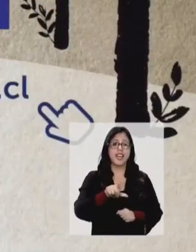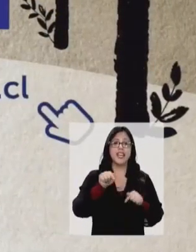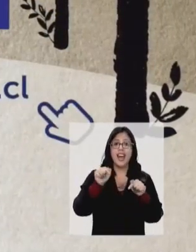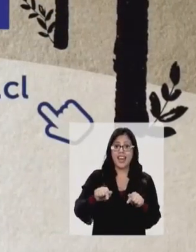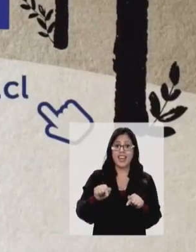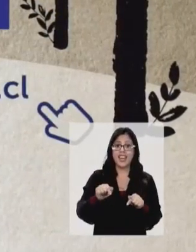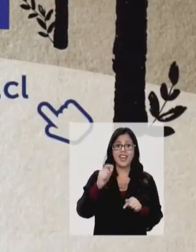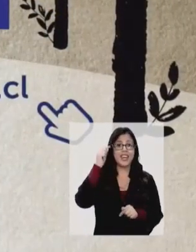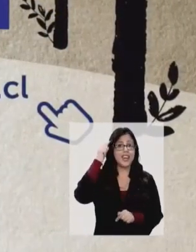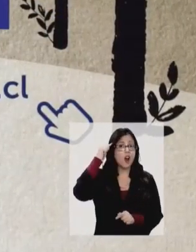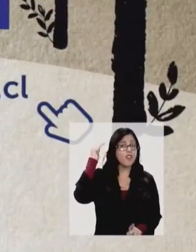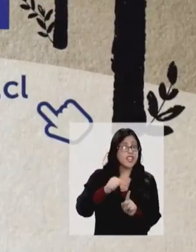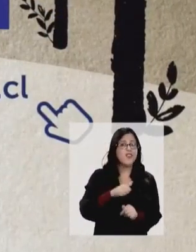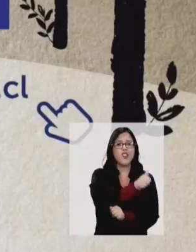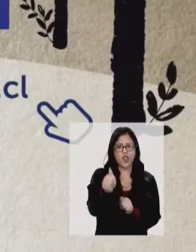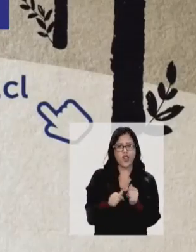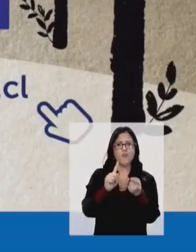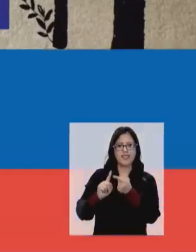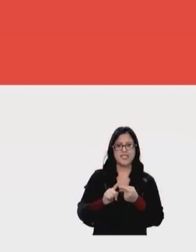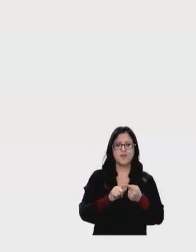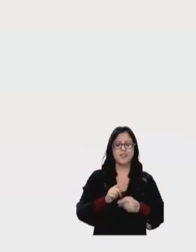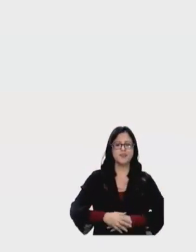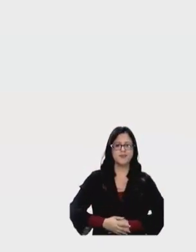cuento es que todos participen.